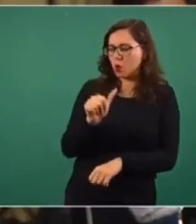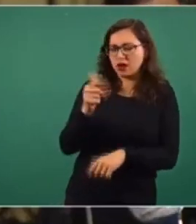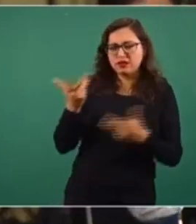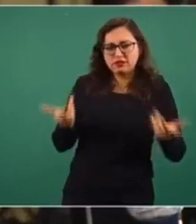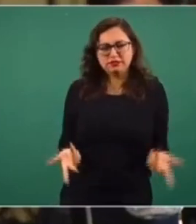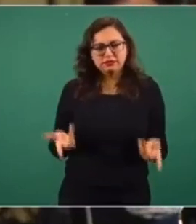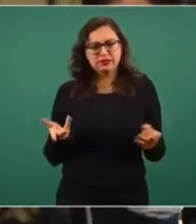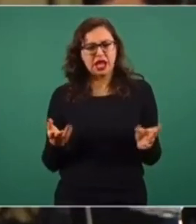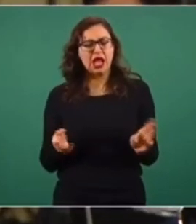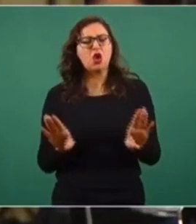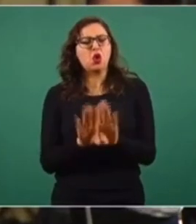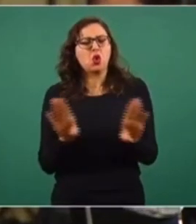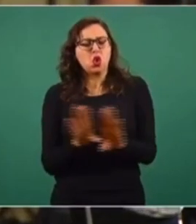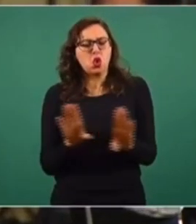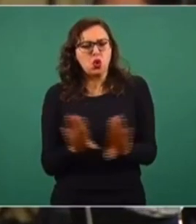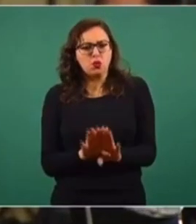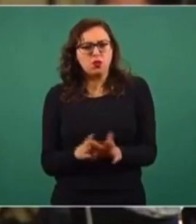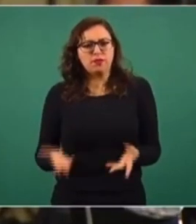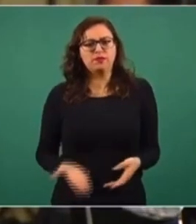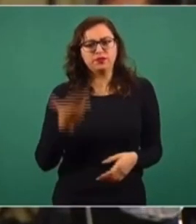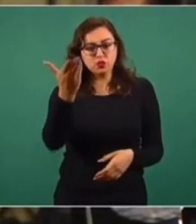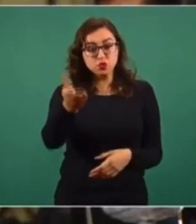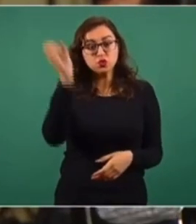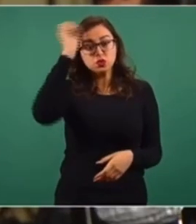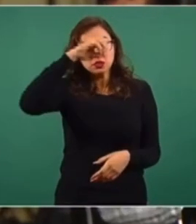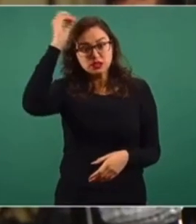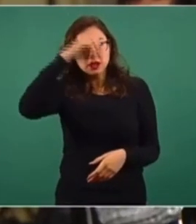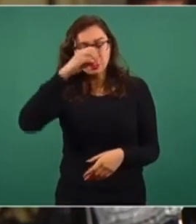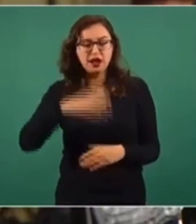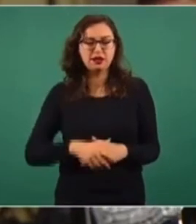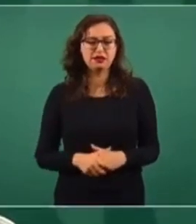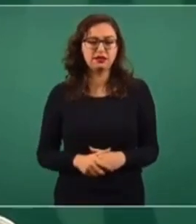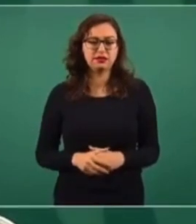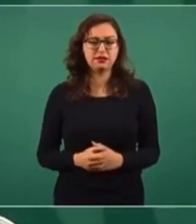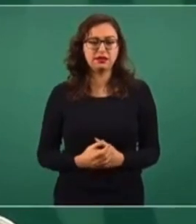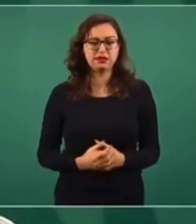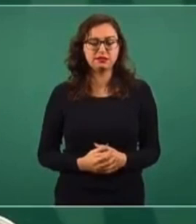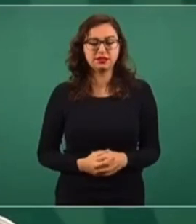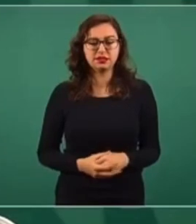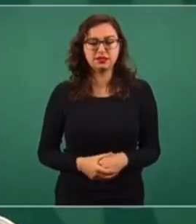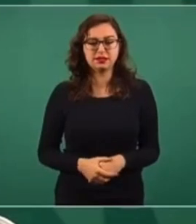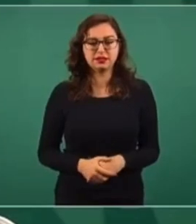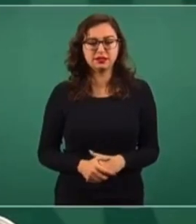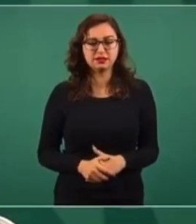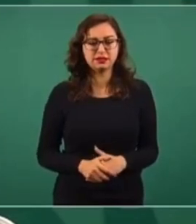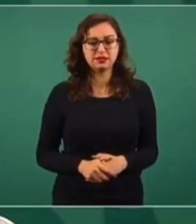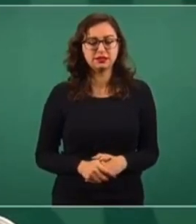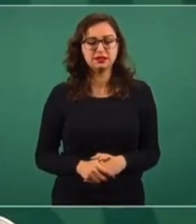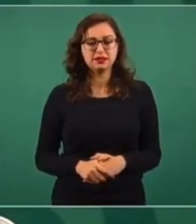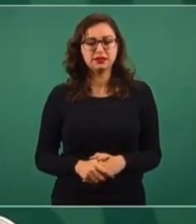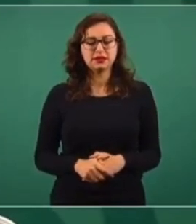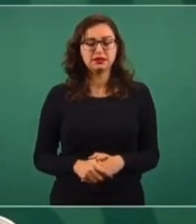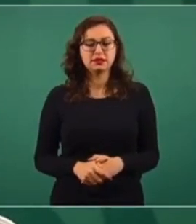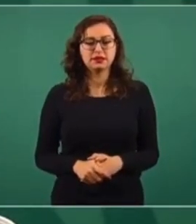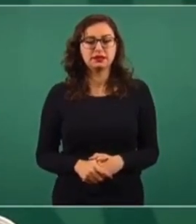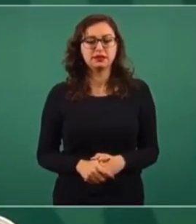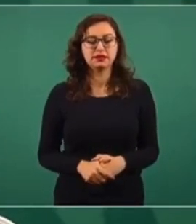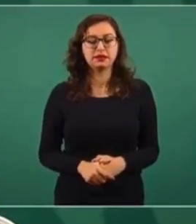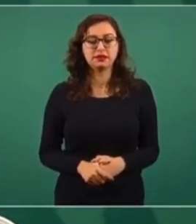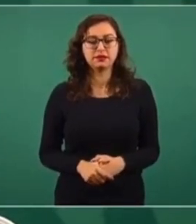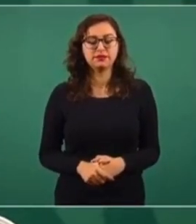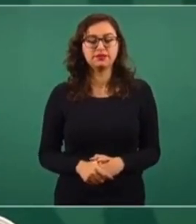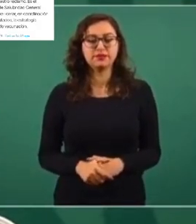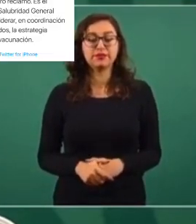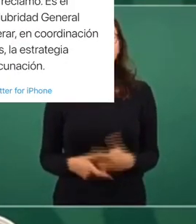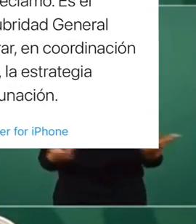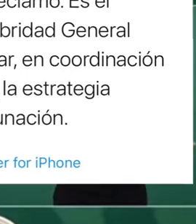Entonces, ¿cuál es la postura del gobierno ante estos cuestionamientos de estos gobernadores? ¿Por qué nosotros estamos echando mano